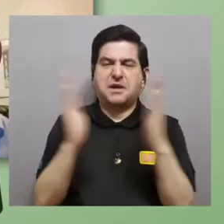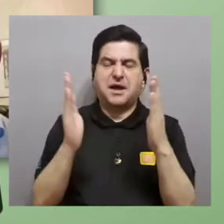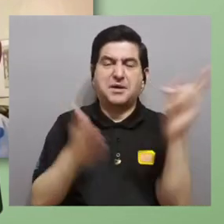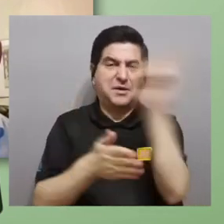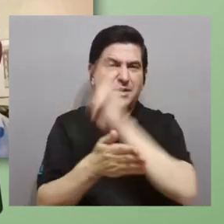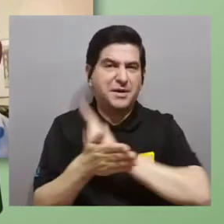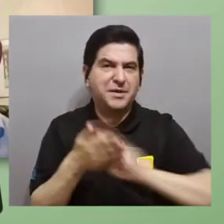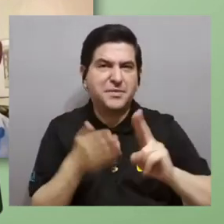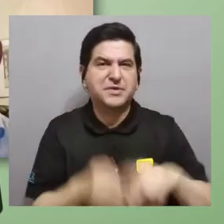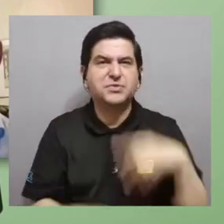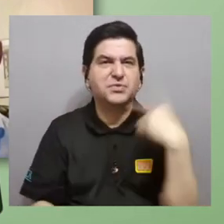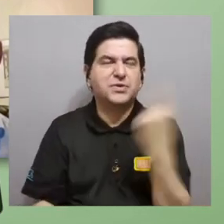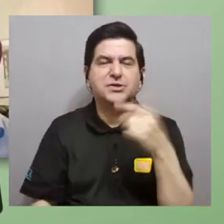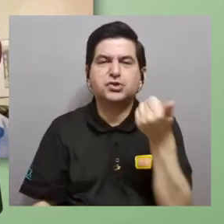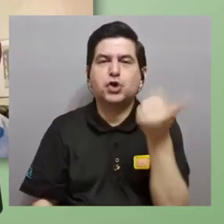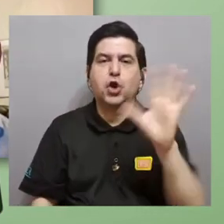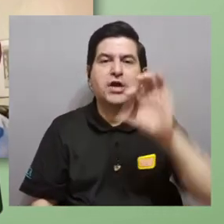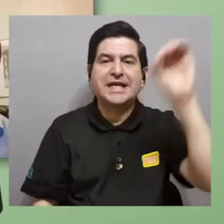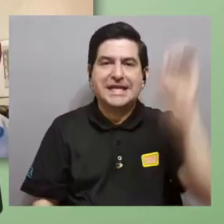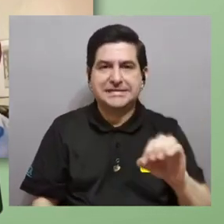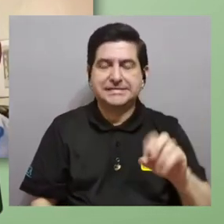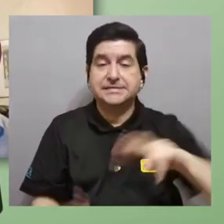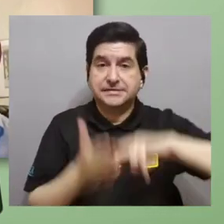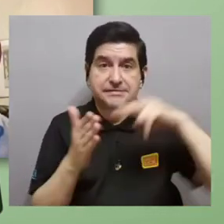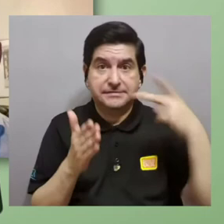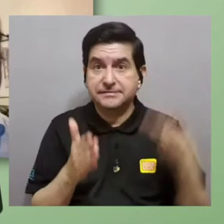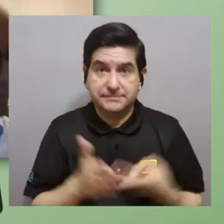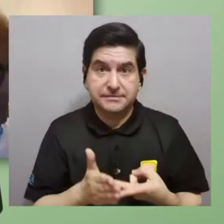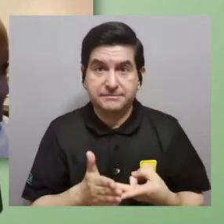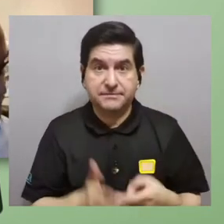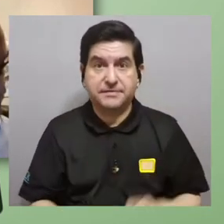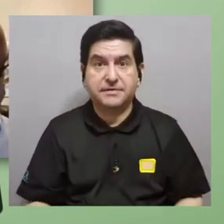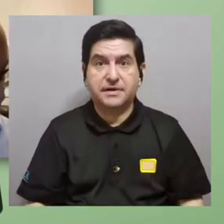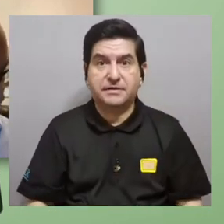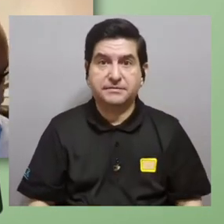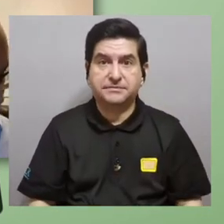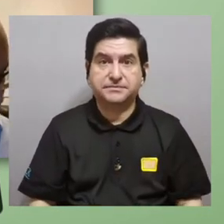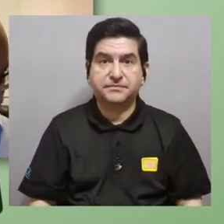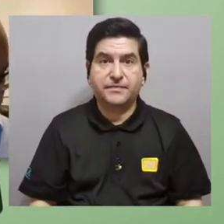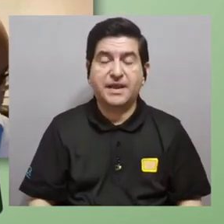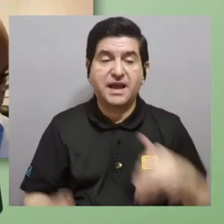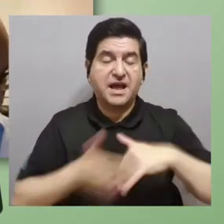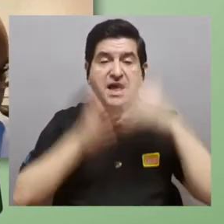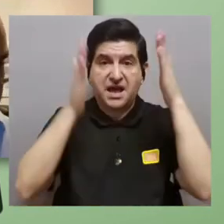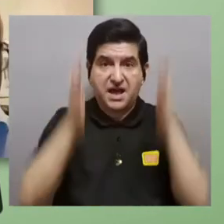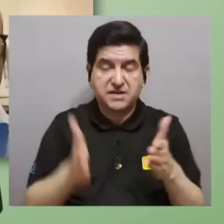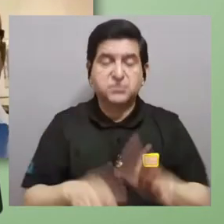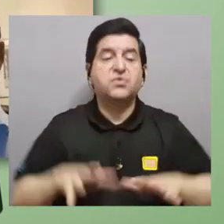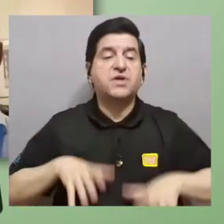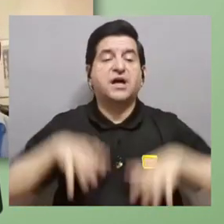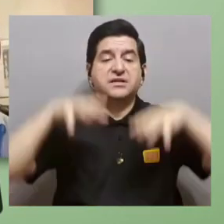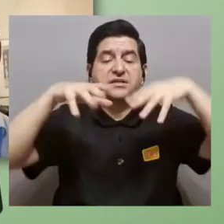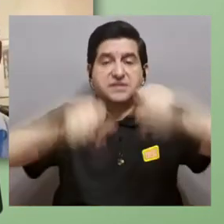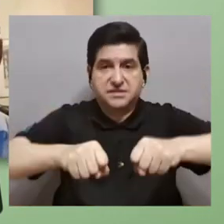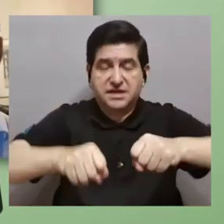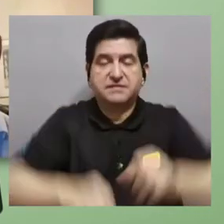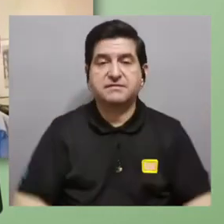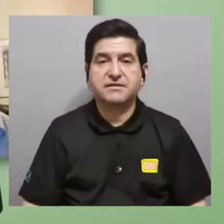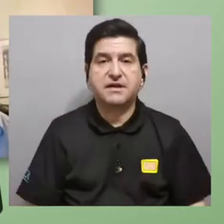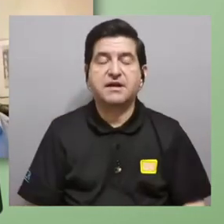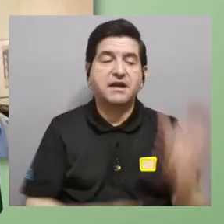universitaria de un 15% esto quiere decir que los estudiantes que se gradúan de